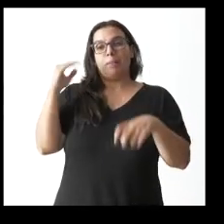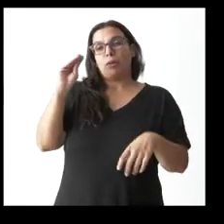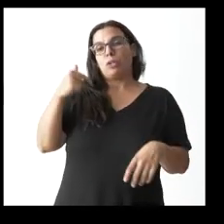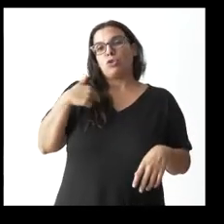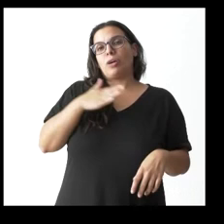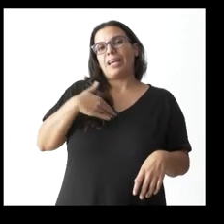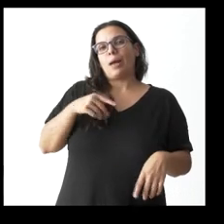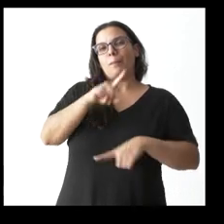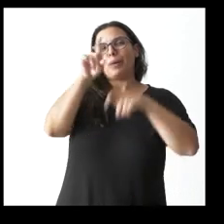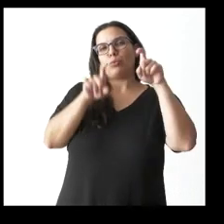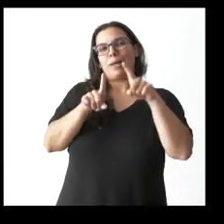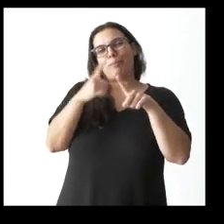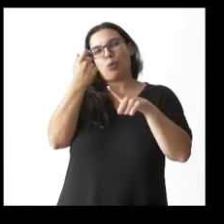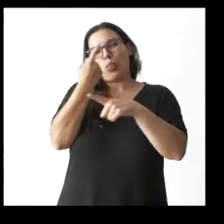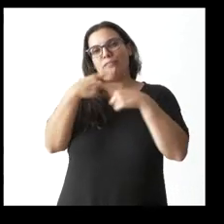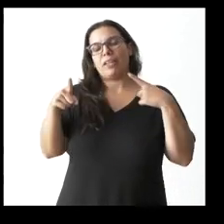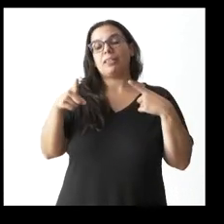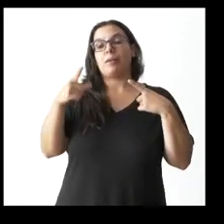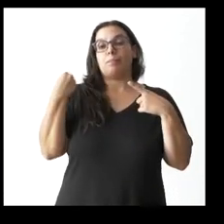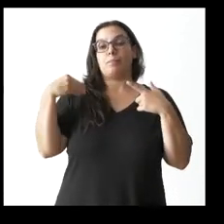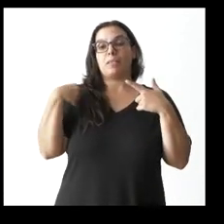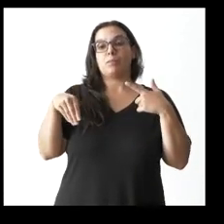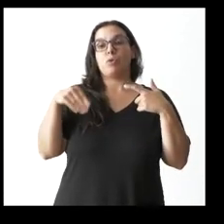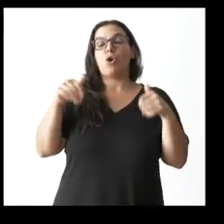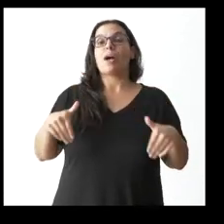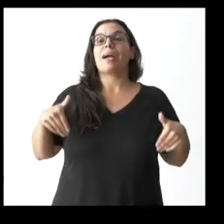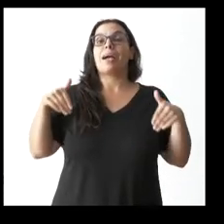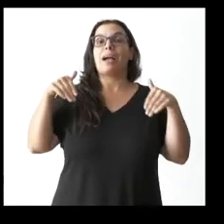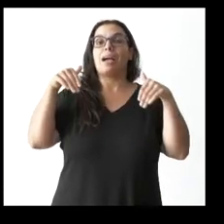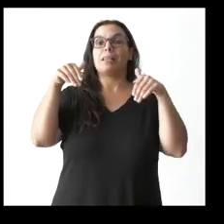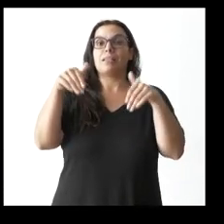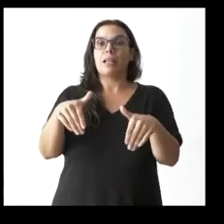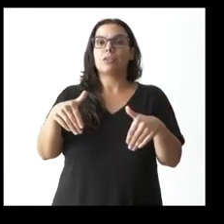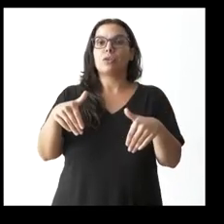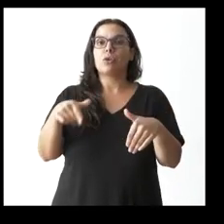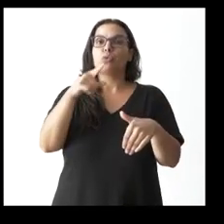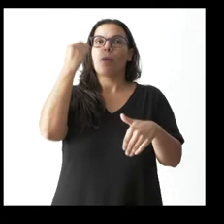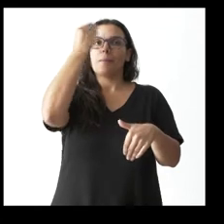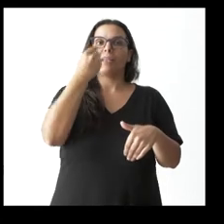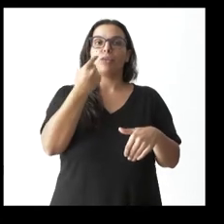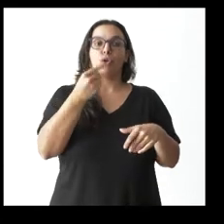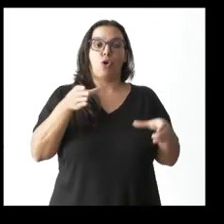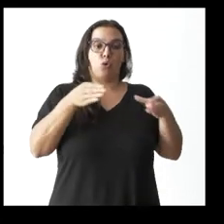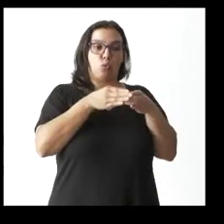formular la pregunta de otra forma los candidatos estaría dispuesto a sacrificar algún consejero para